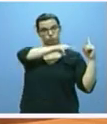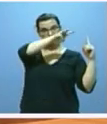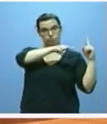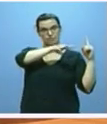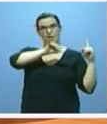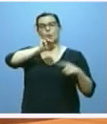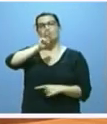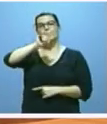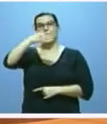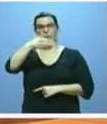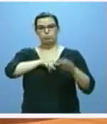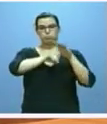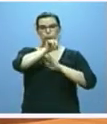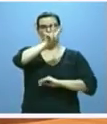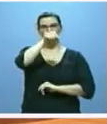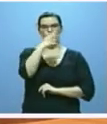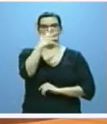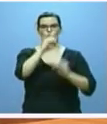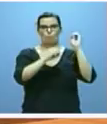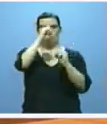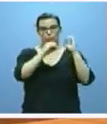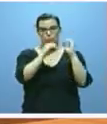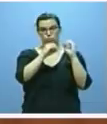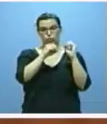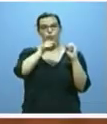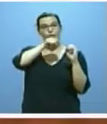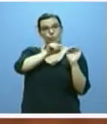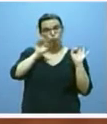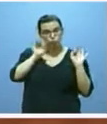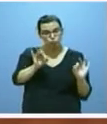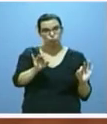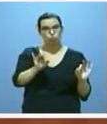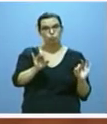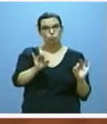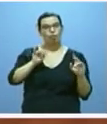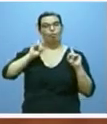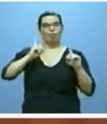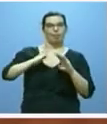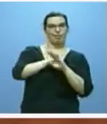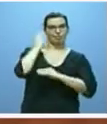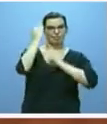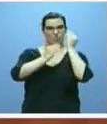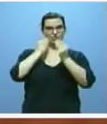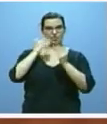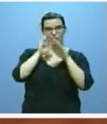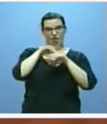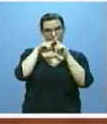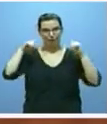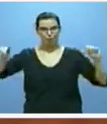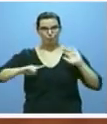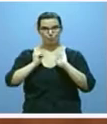crecido un 2,5% anual, cifra que es justo la previsión inicial del presupuesto para todo el año.